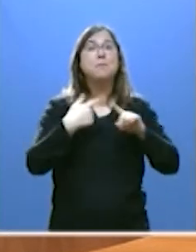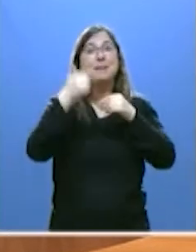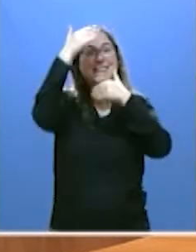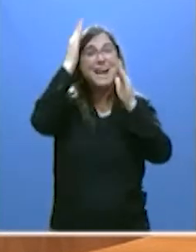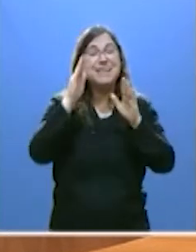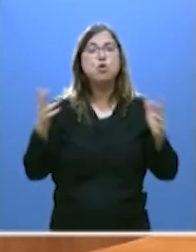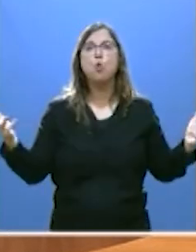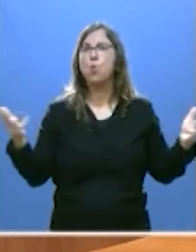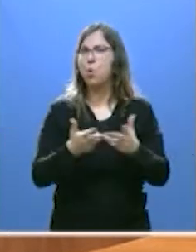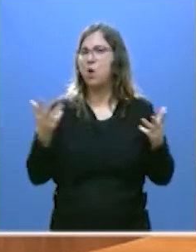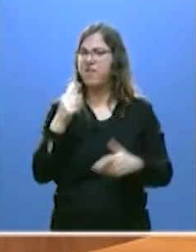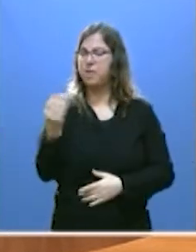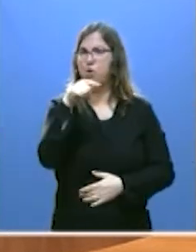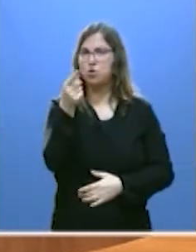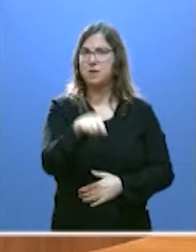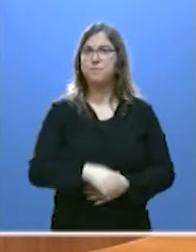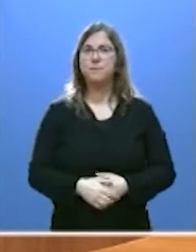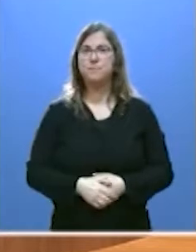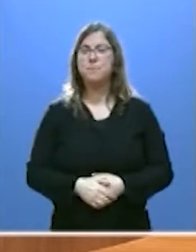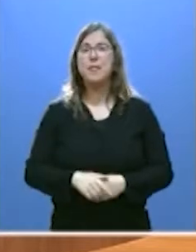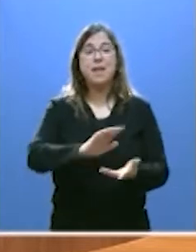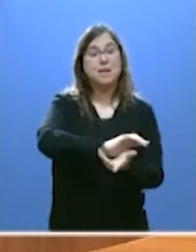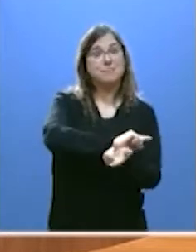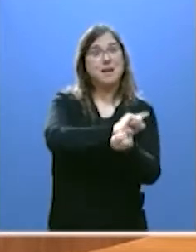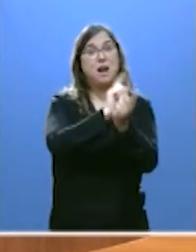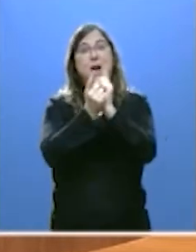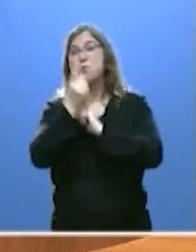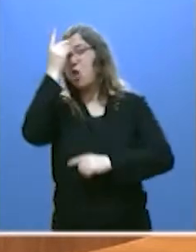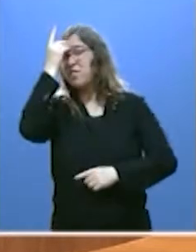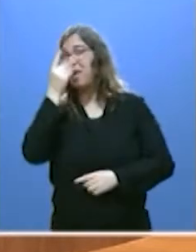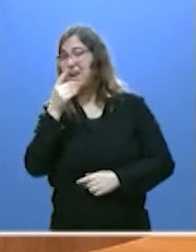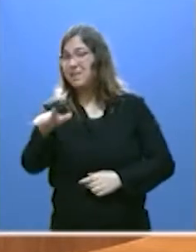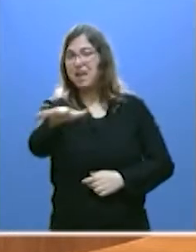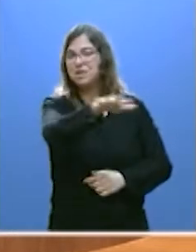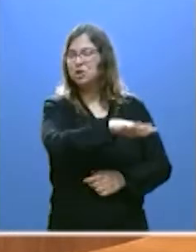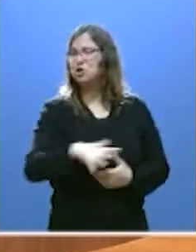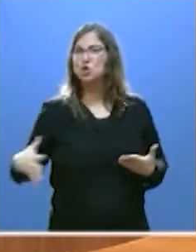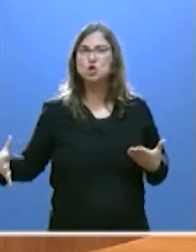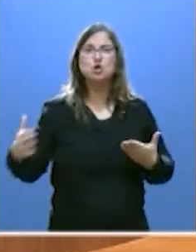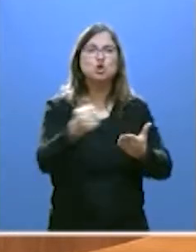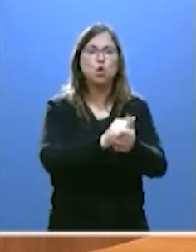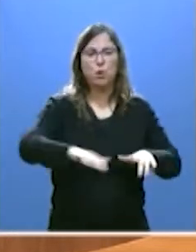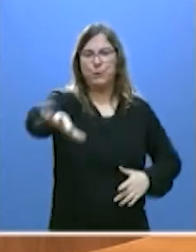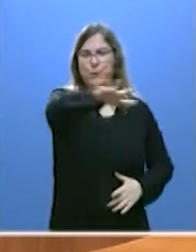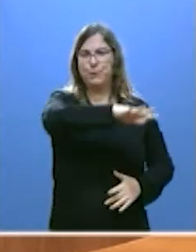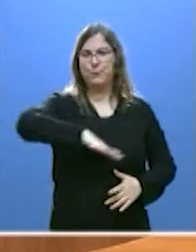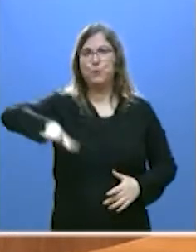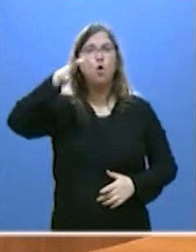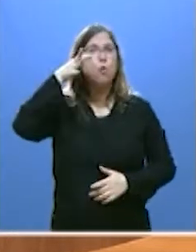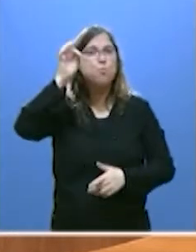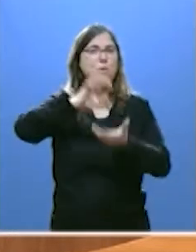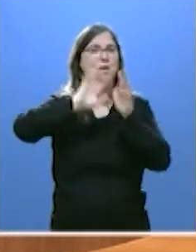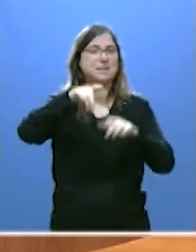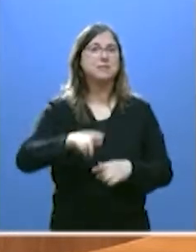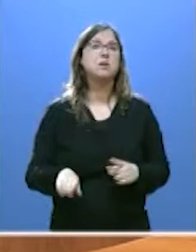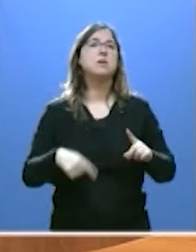a las urgencias. La digitalización está llegando a todos los rincones de nuestro medio rural, con